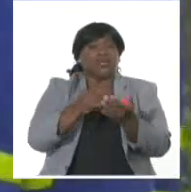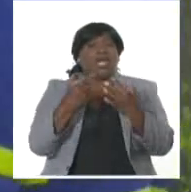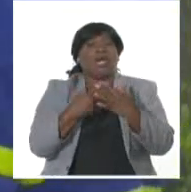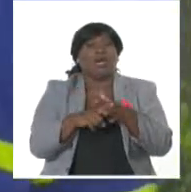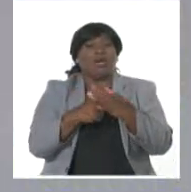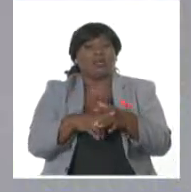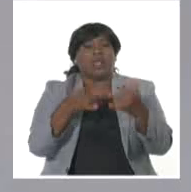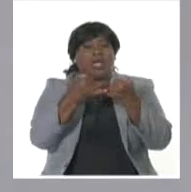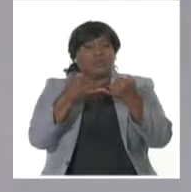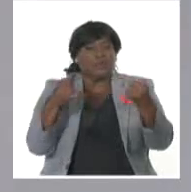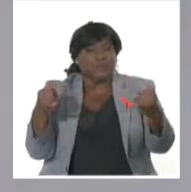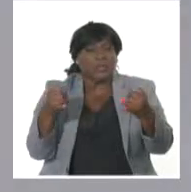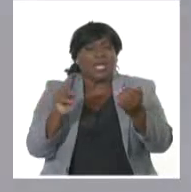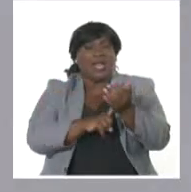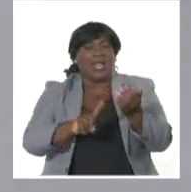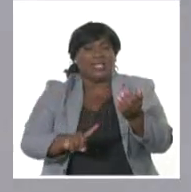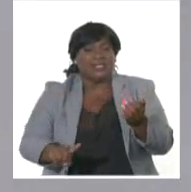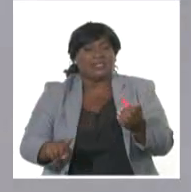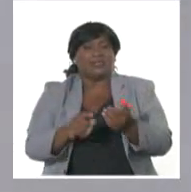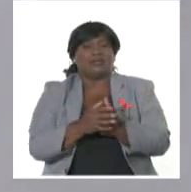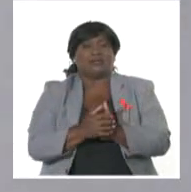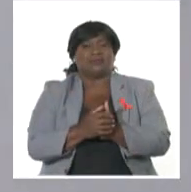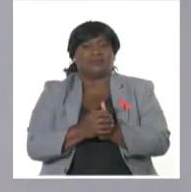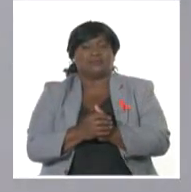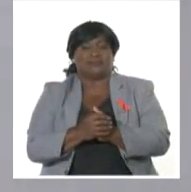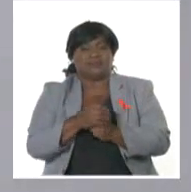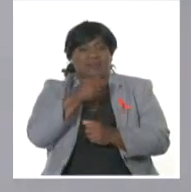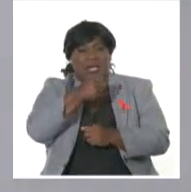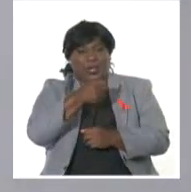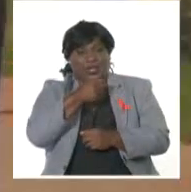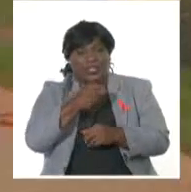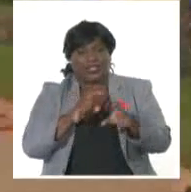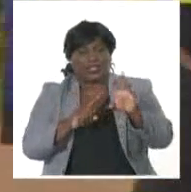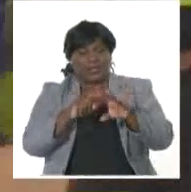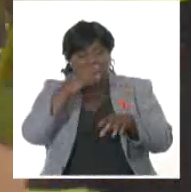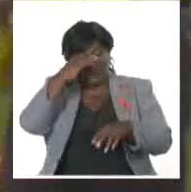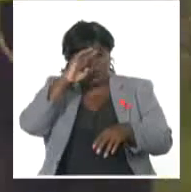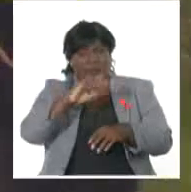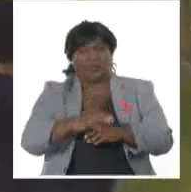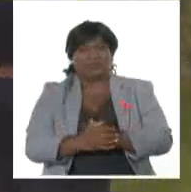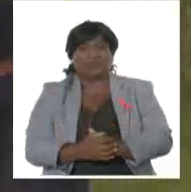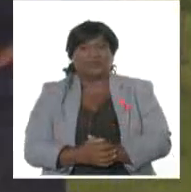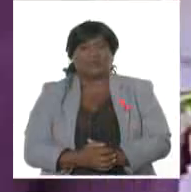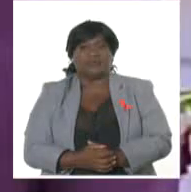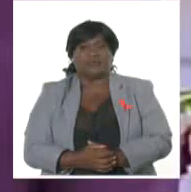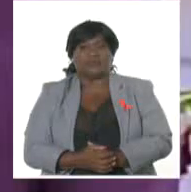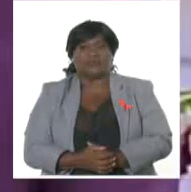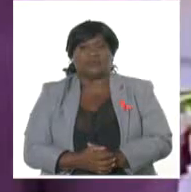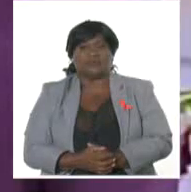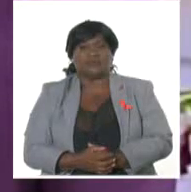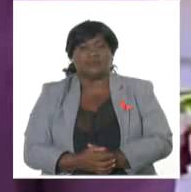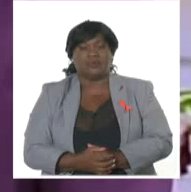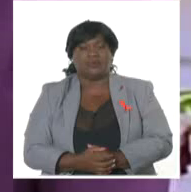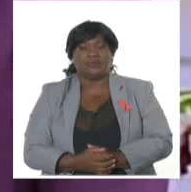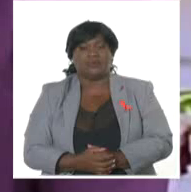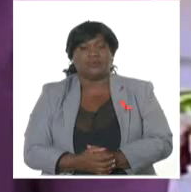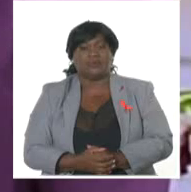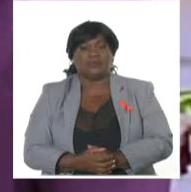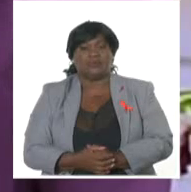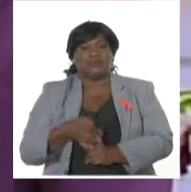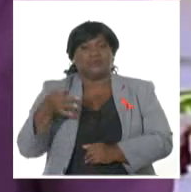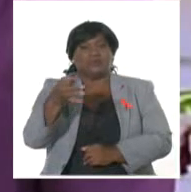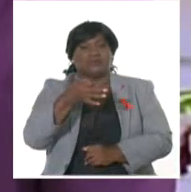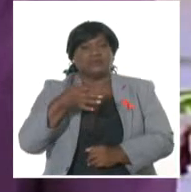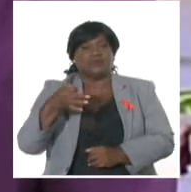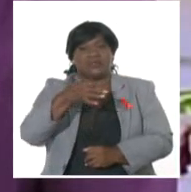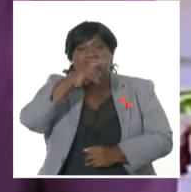desastre natural. Arcel Tamayo y Oreste Ríos, para este espacio informativo. En el municipio de San